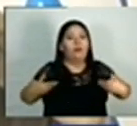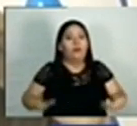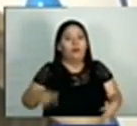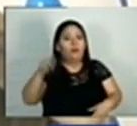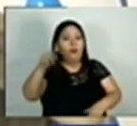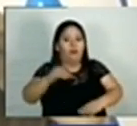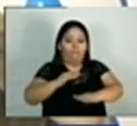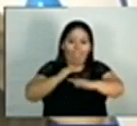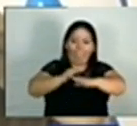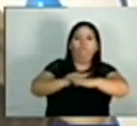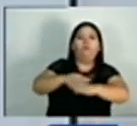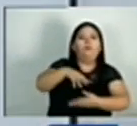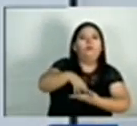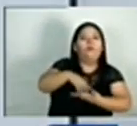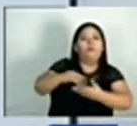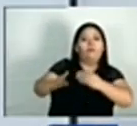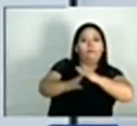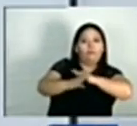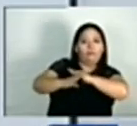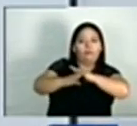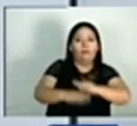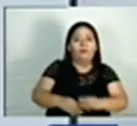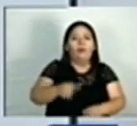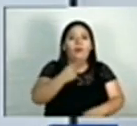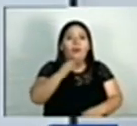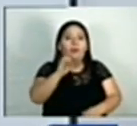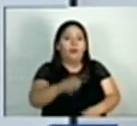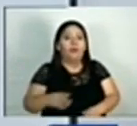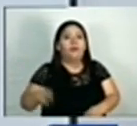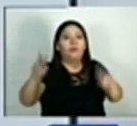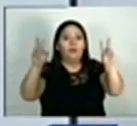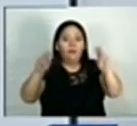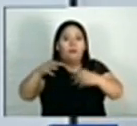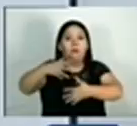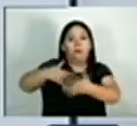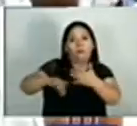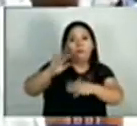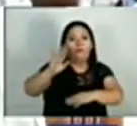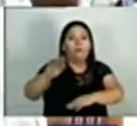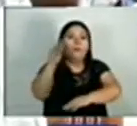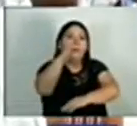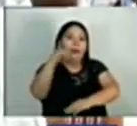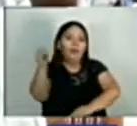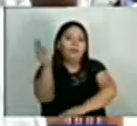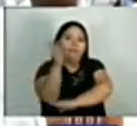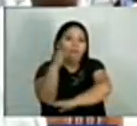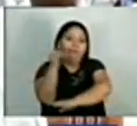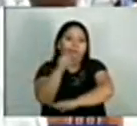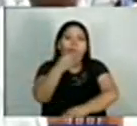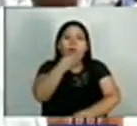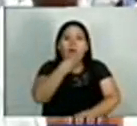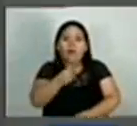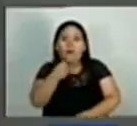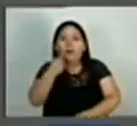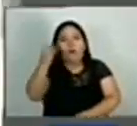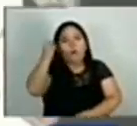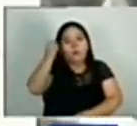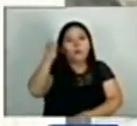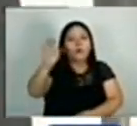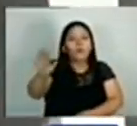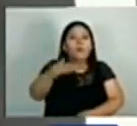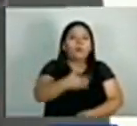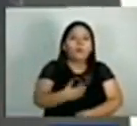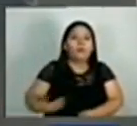defendiendo a su población. El vocero del Ministerio de Asuntos Exteriores de Israel se refirió a las palabras del presidente de Colombia,